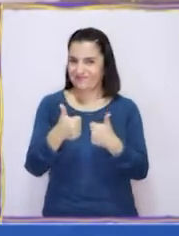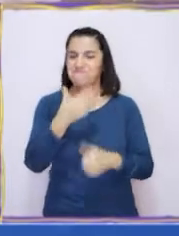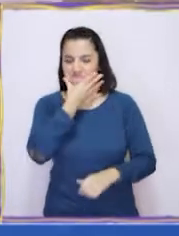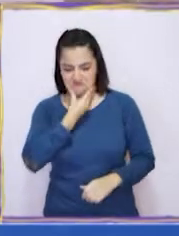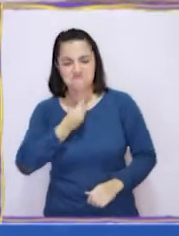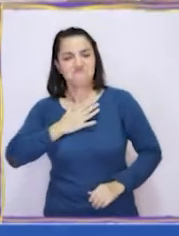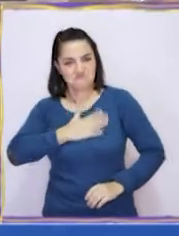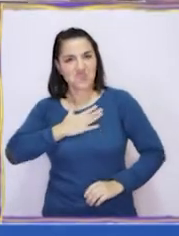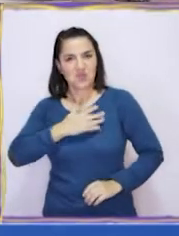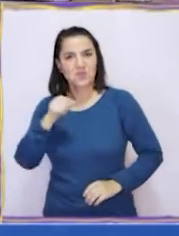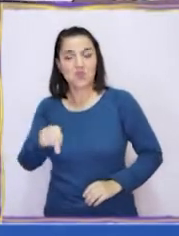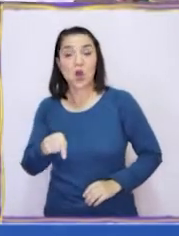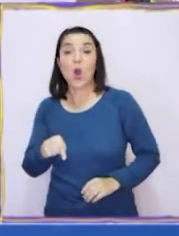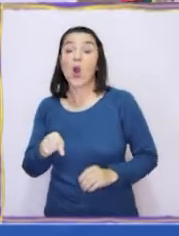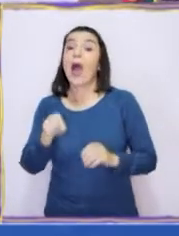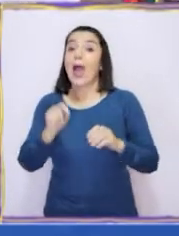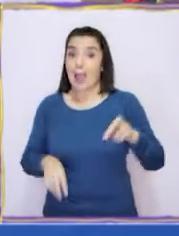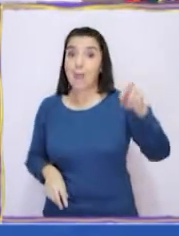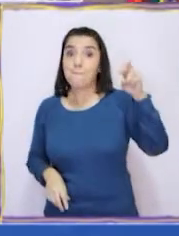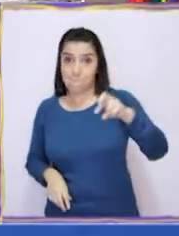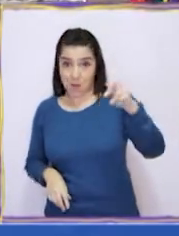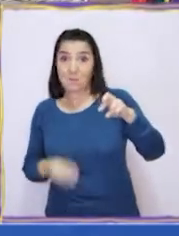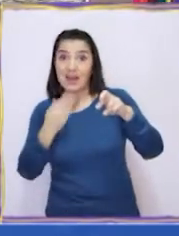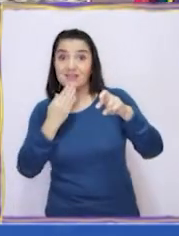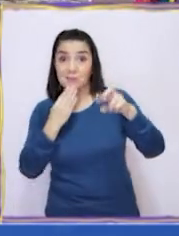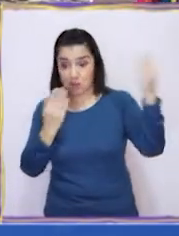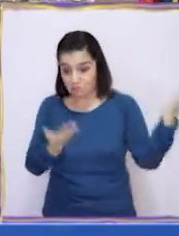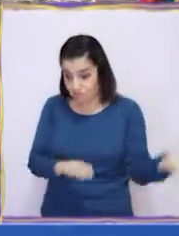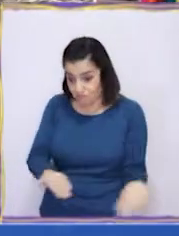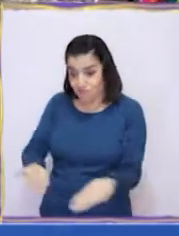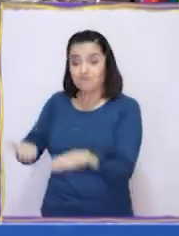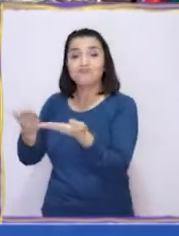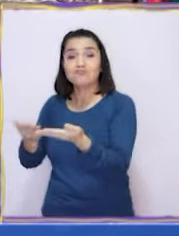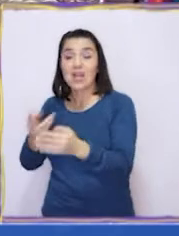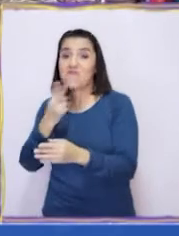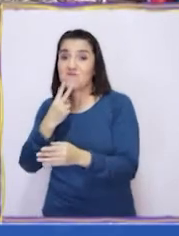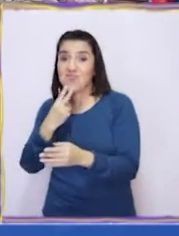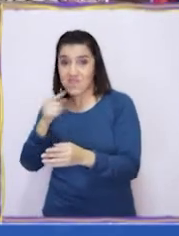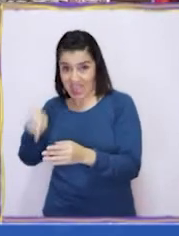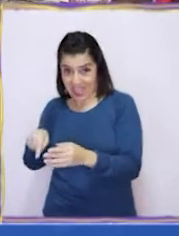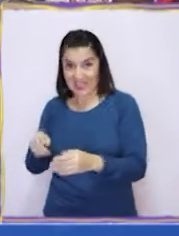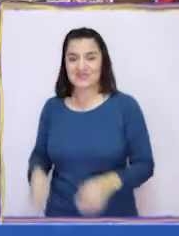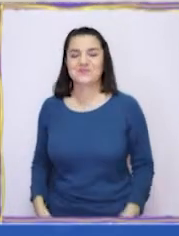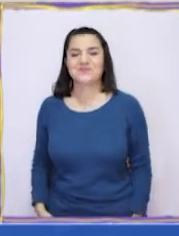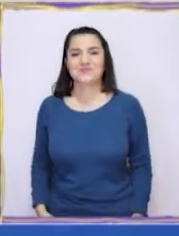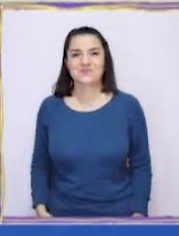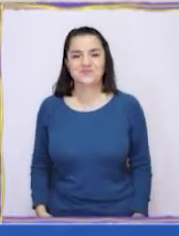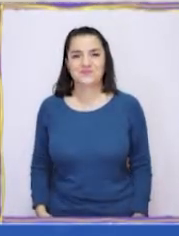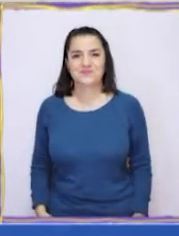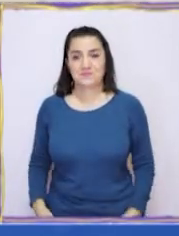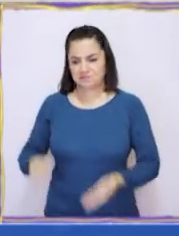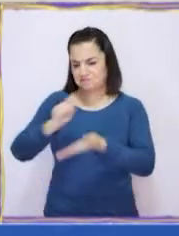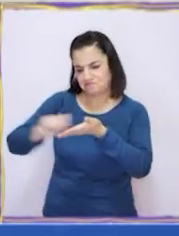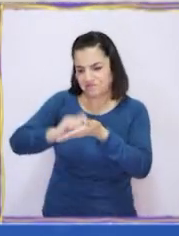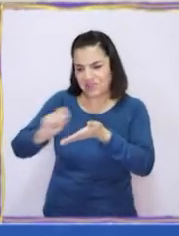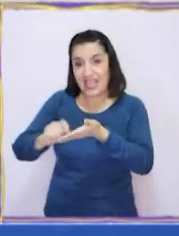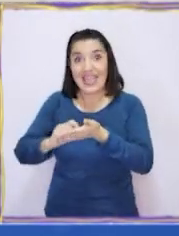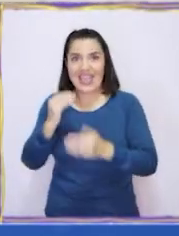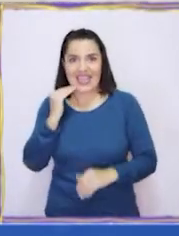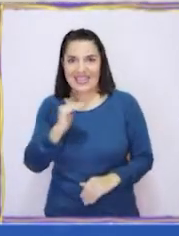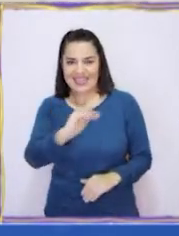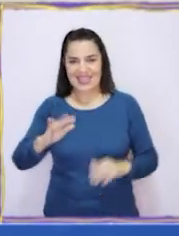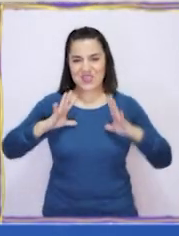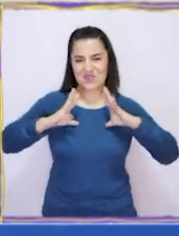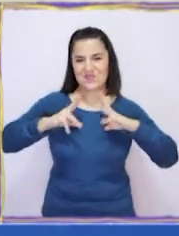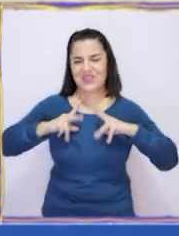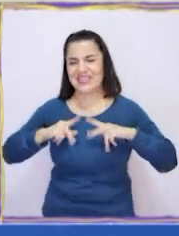¡Maravilloso! ¡Me encantó! ¡Podemos hacer que el papá también viva con ellos! ¡Sigamos escribiendo! Los niños